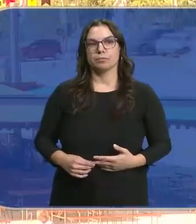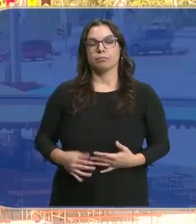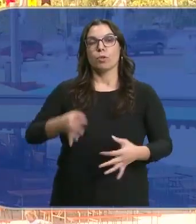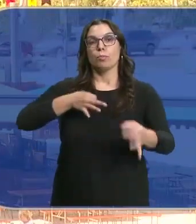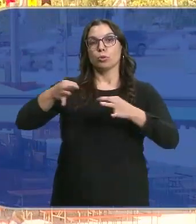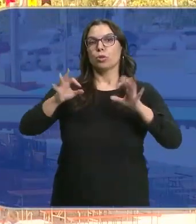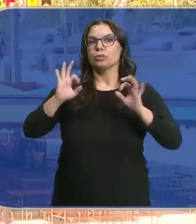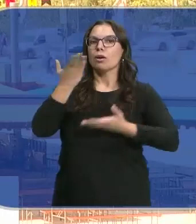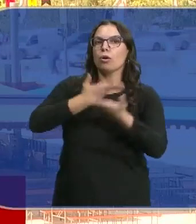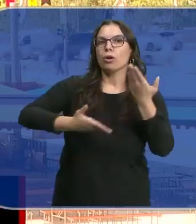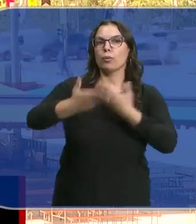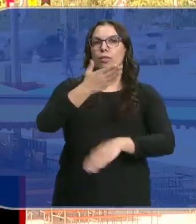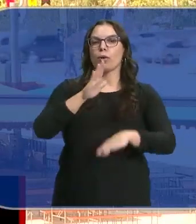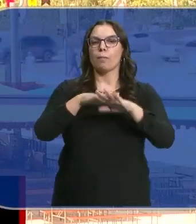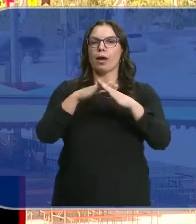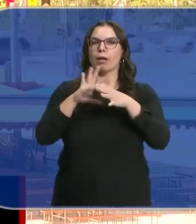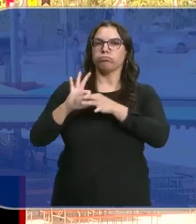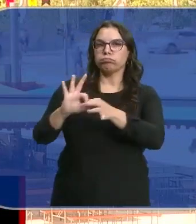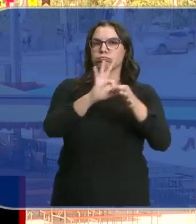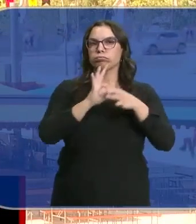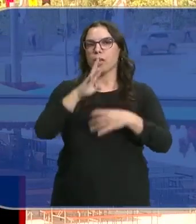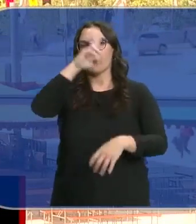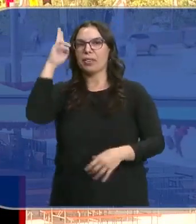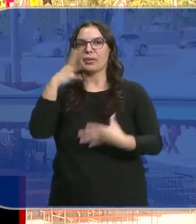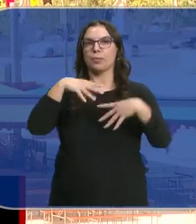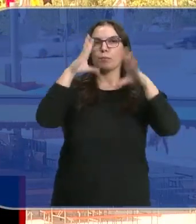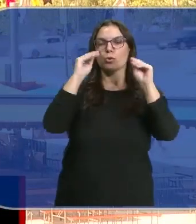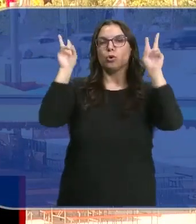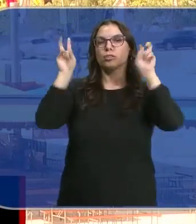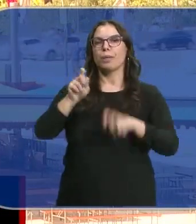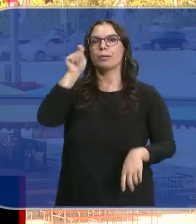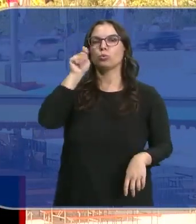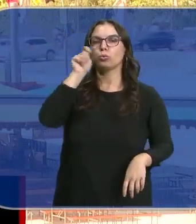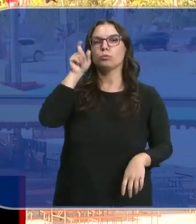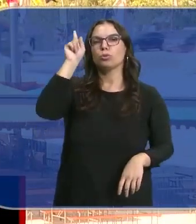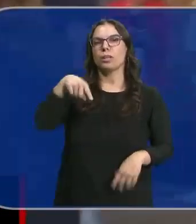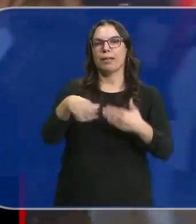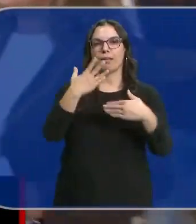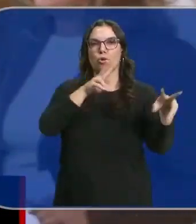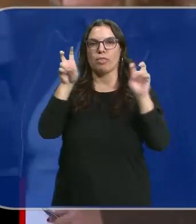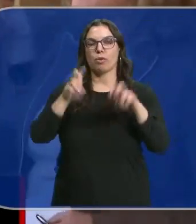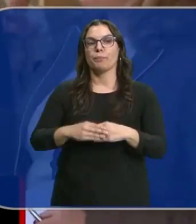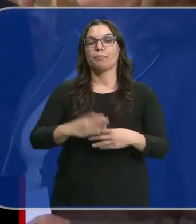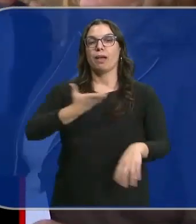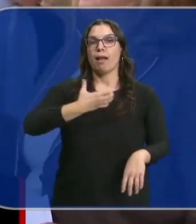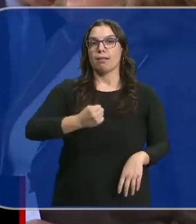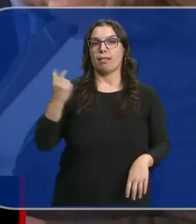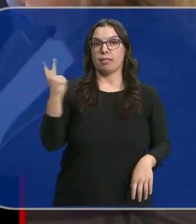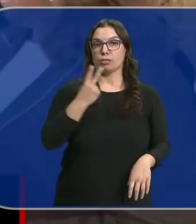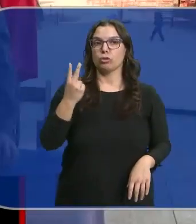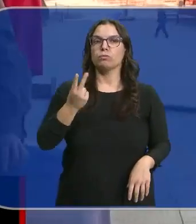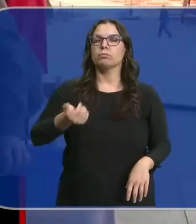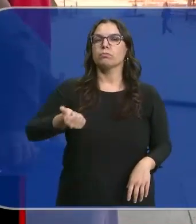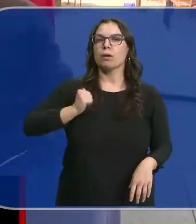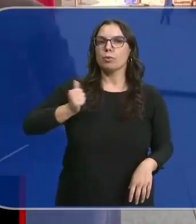Protocolo de colaboración para establecer sinergias entre Madrid y Burgos en materia de turismo y también de innovación. Los dos alcaldes han